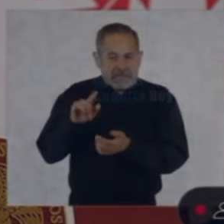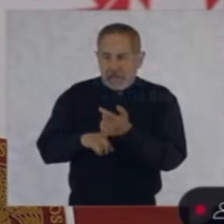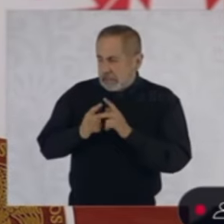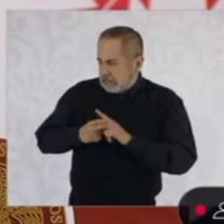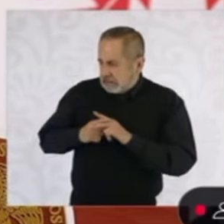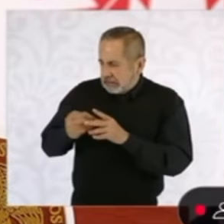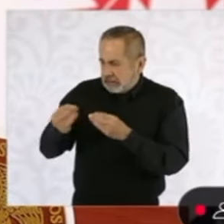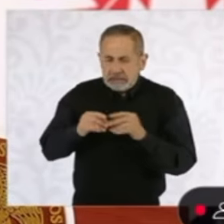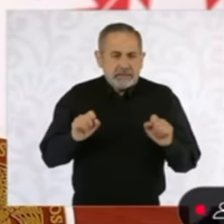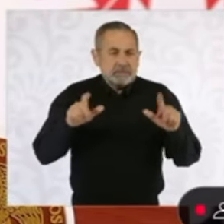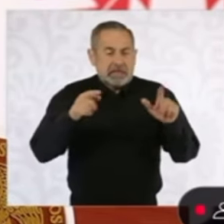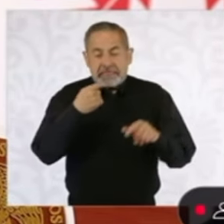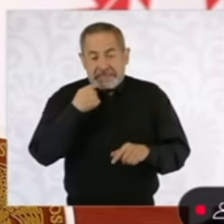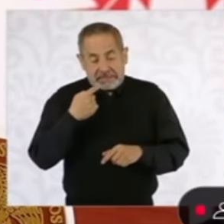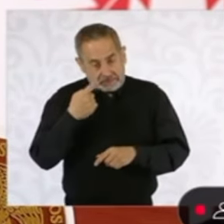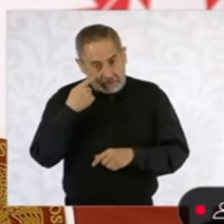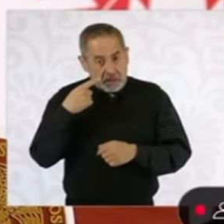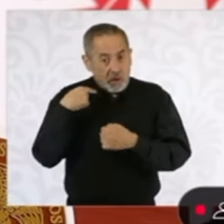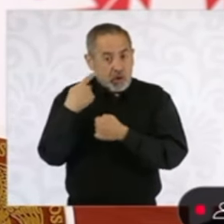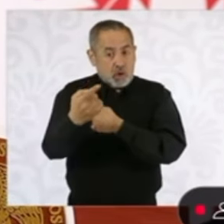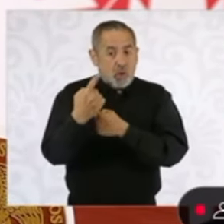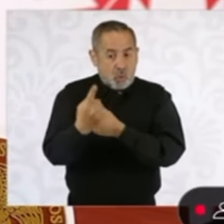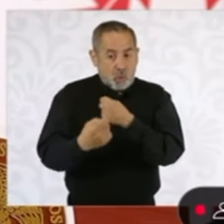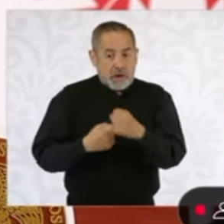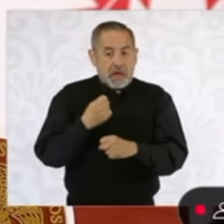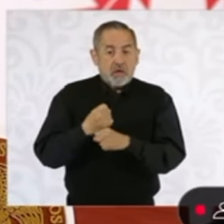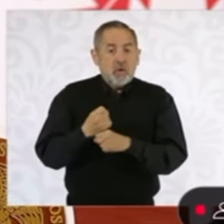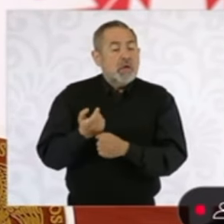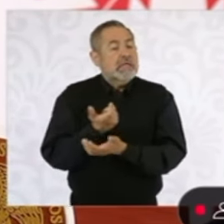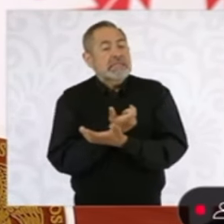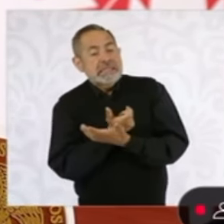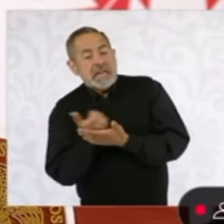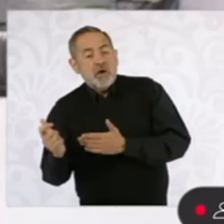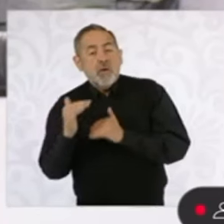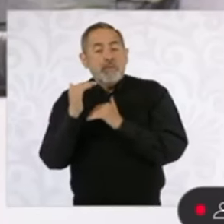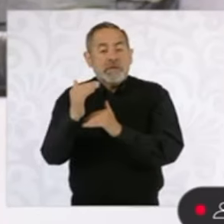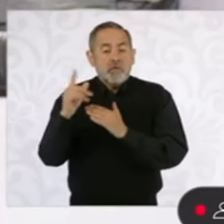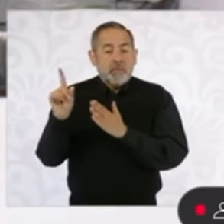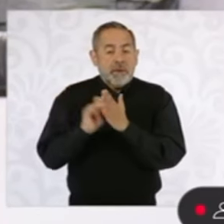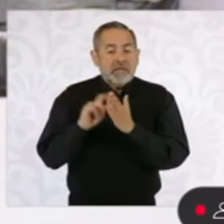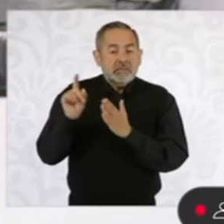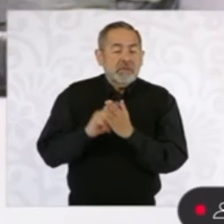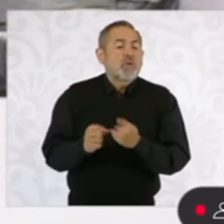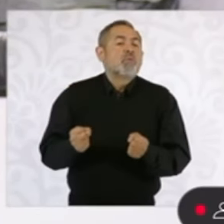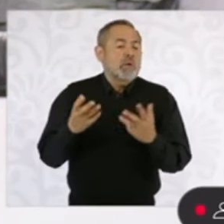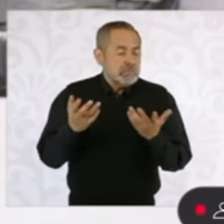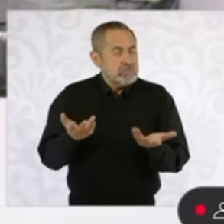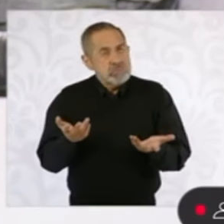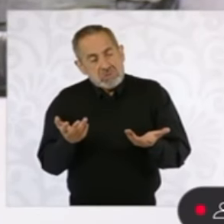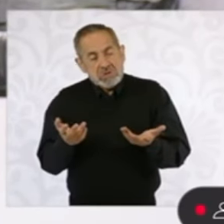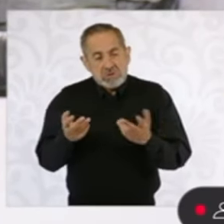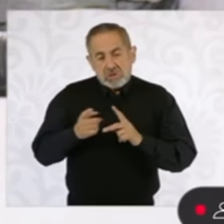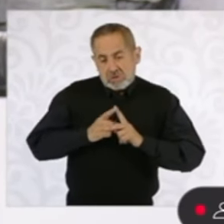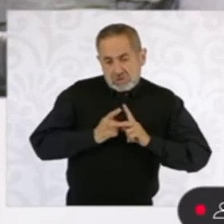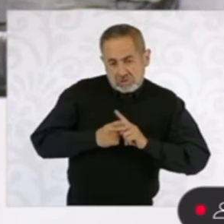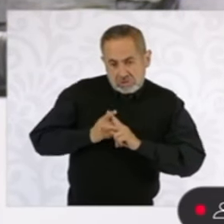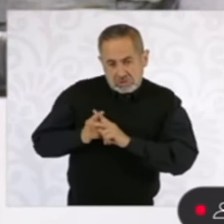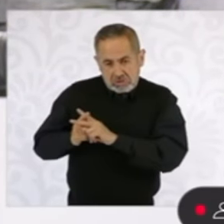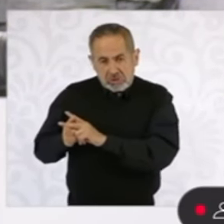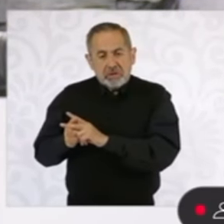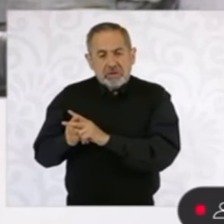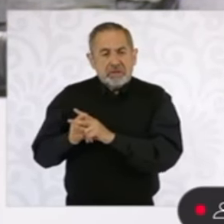Que el próximo año el salario mínimo mensual, multiplicándolo por